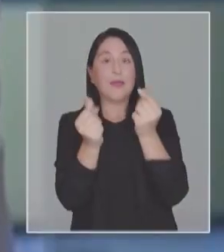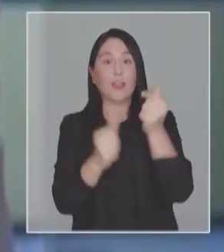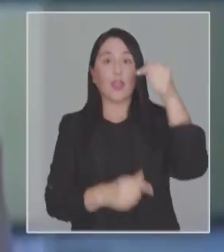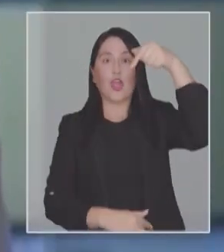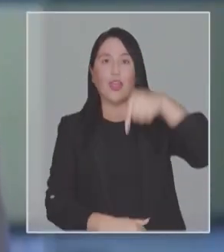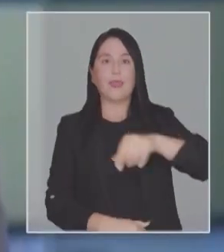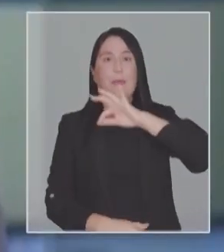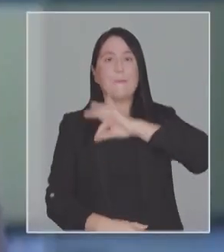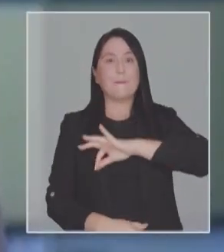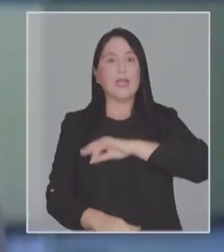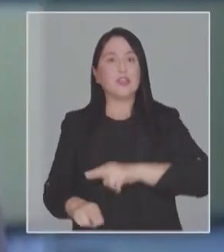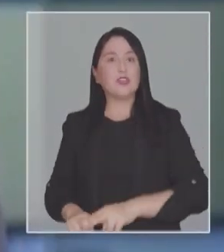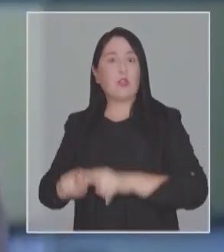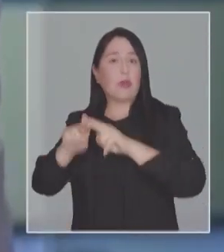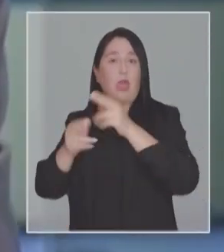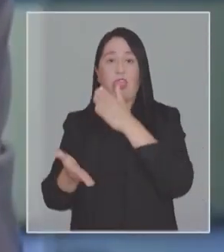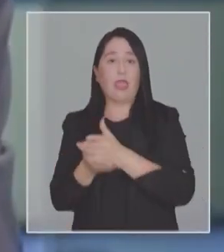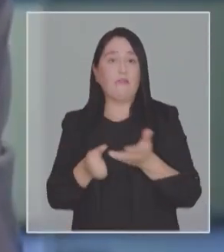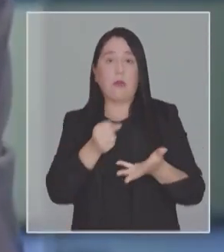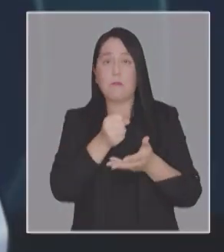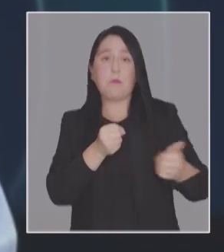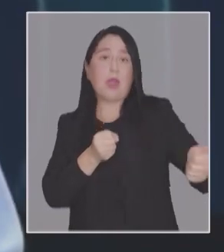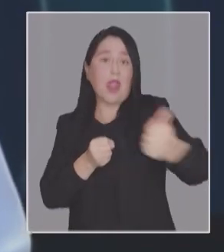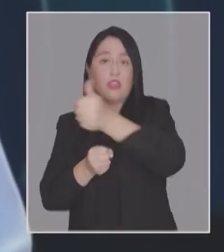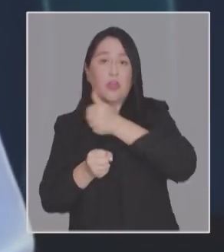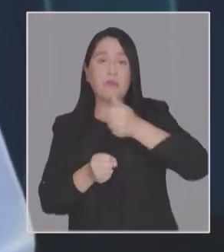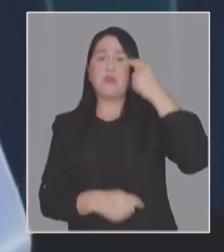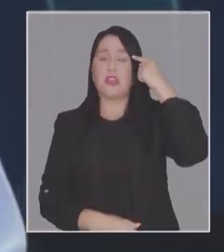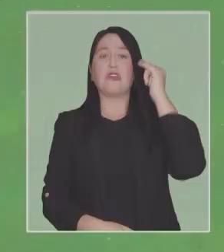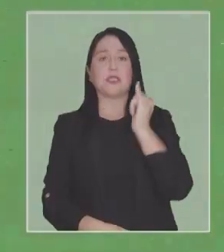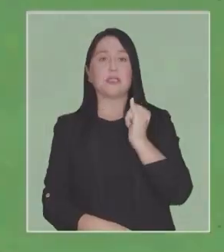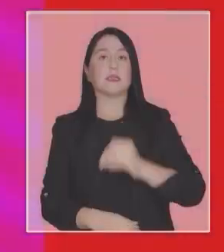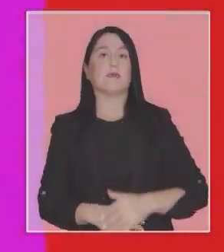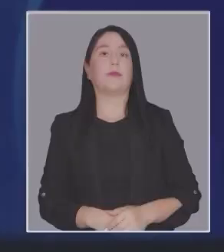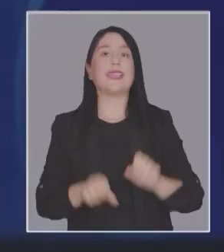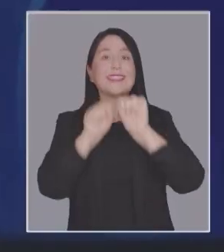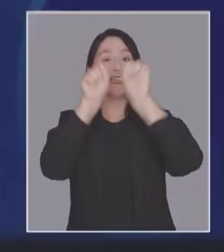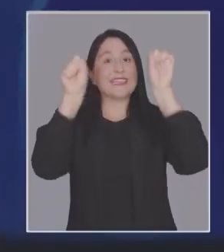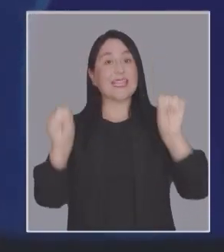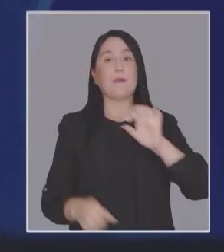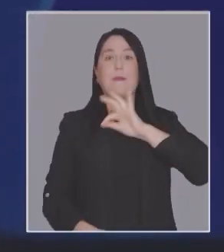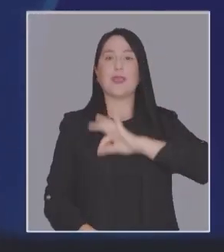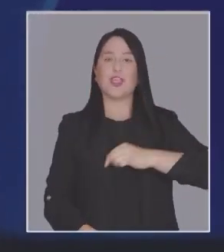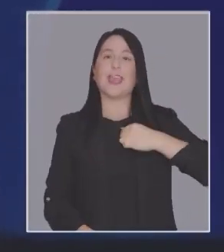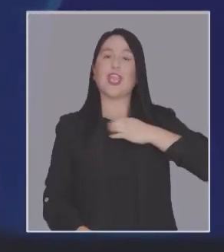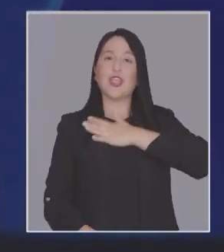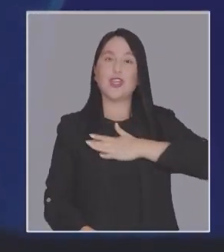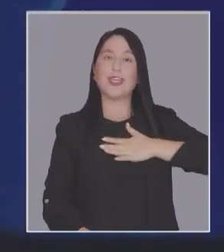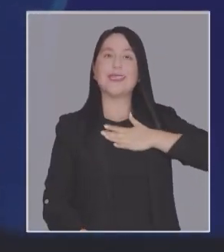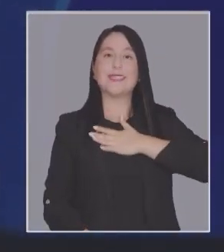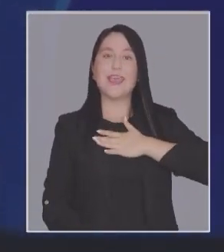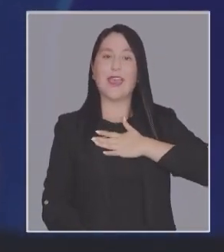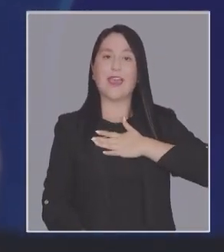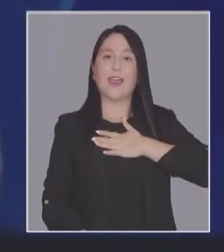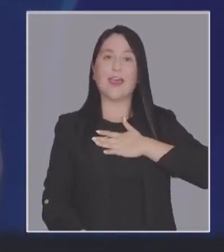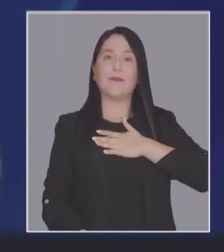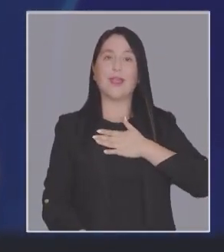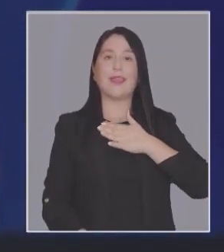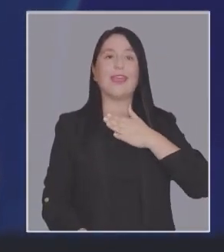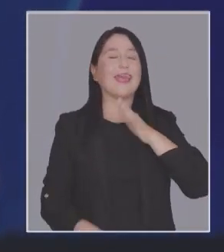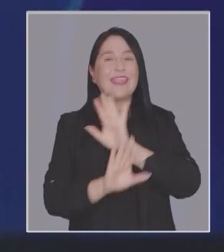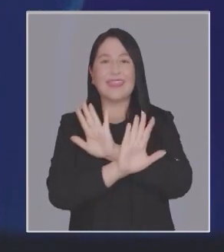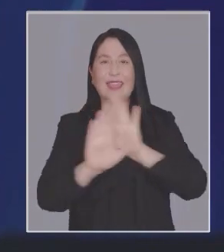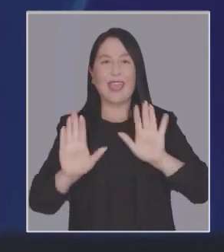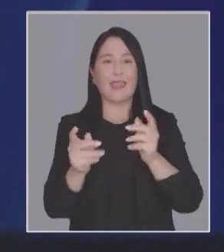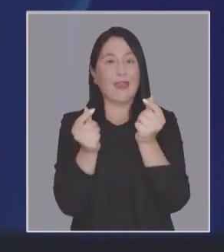La plata que hoy está en los fondos de pensiones debería pasar a un fondo común. Me parece que sí. Si era el sistema de pensiones que yo quisiera, no